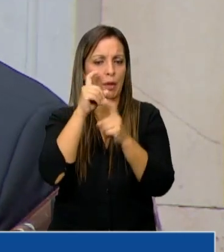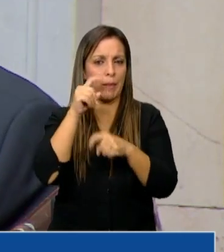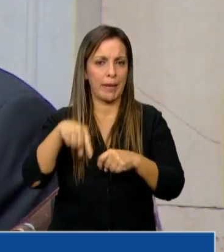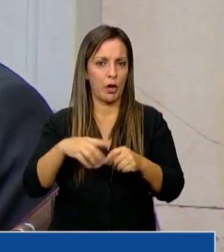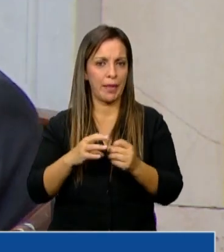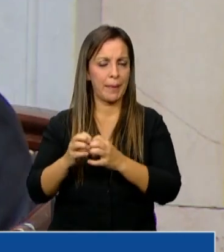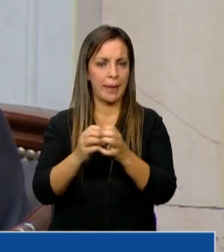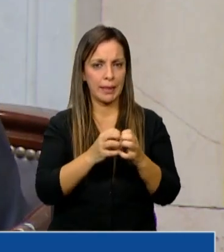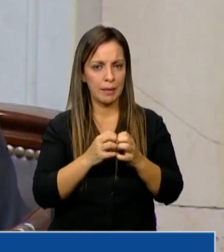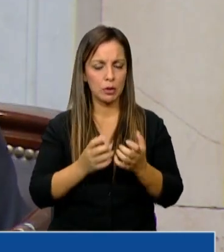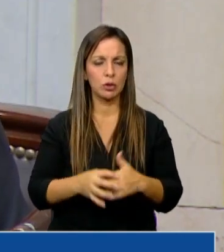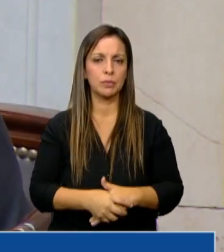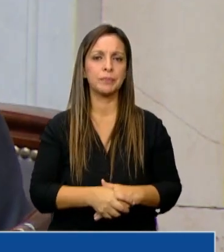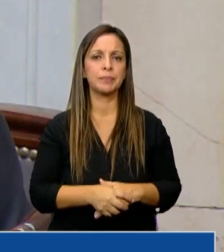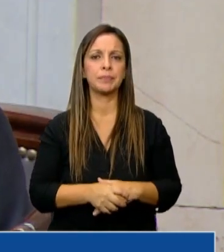discutiendo.